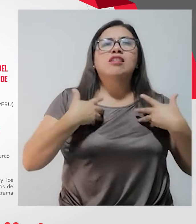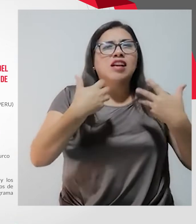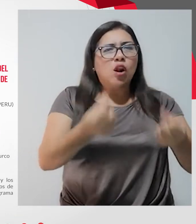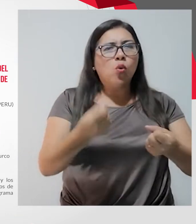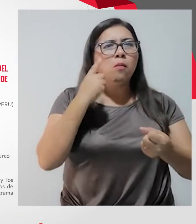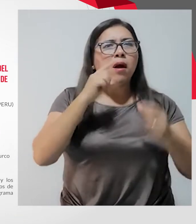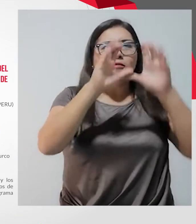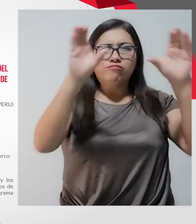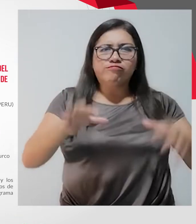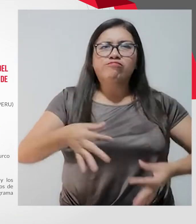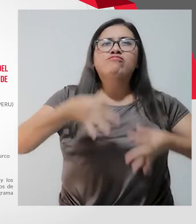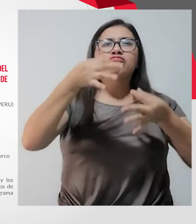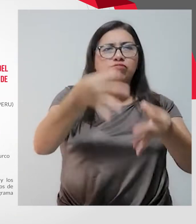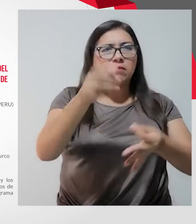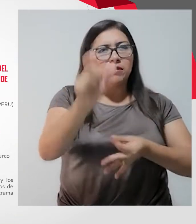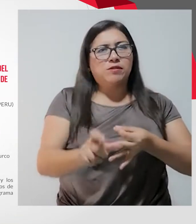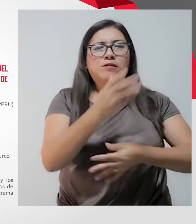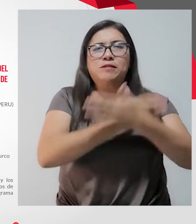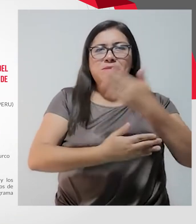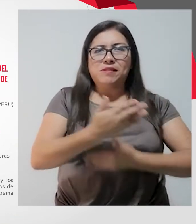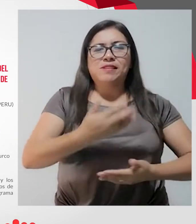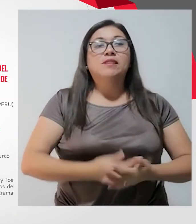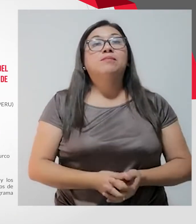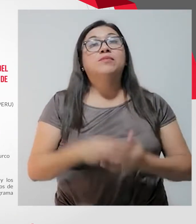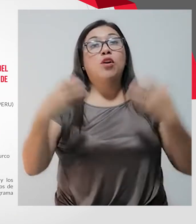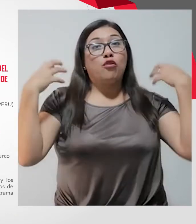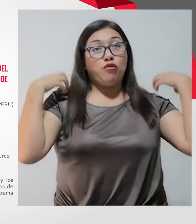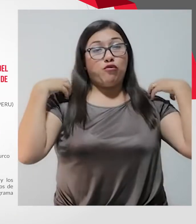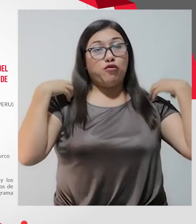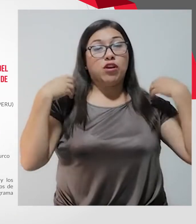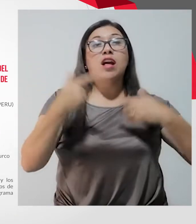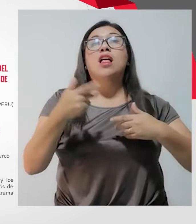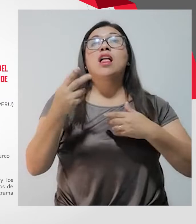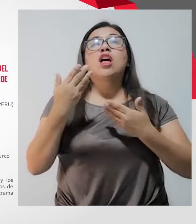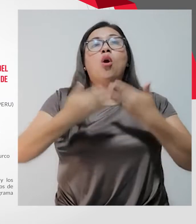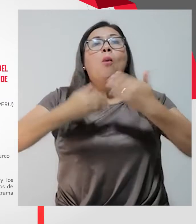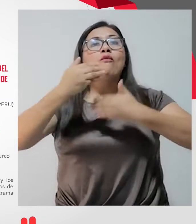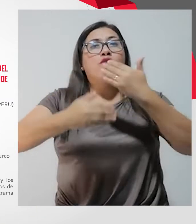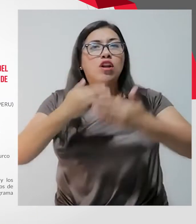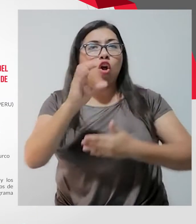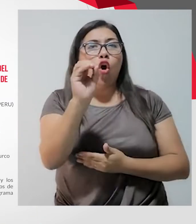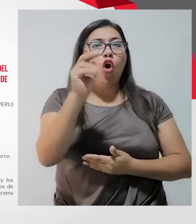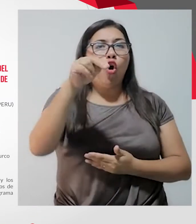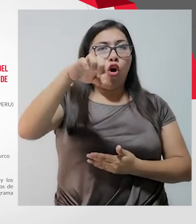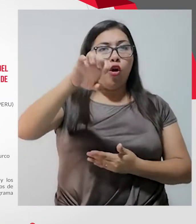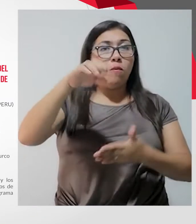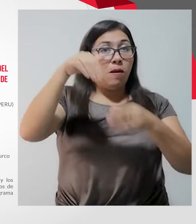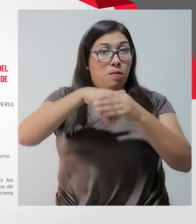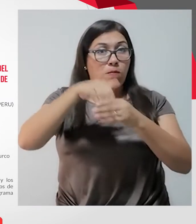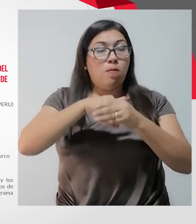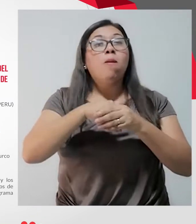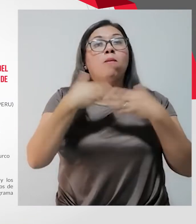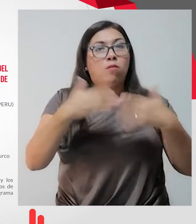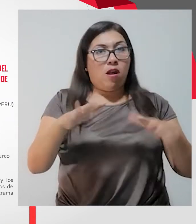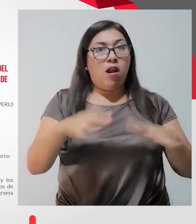certificación de las personas con discapacidad. La Oficina Nacional de Procesos Electorales, OMPE, ha iniciado el